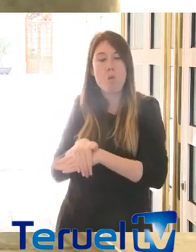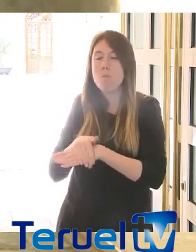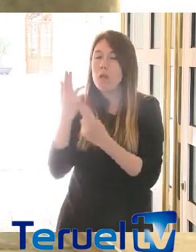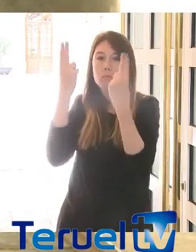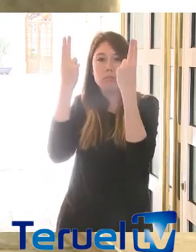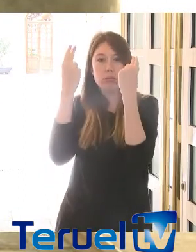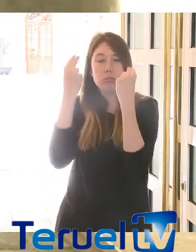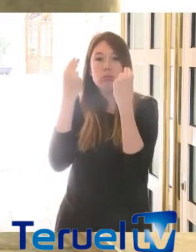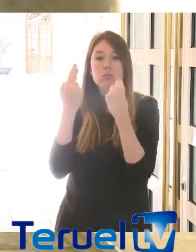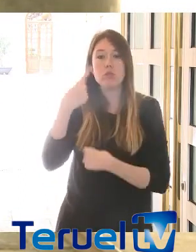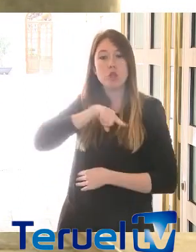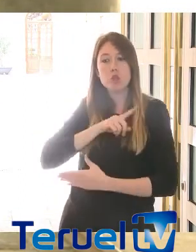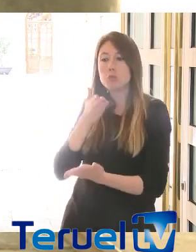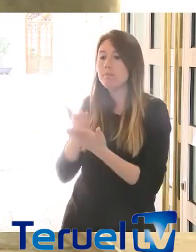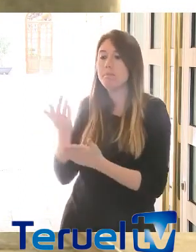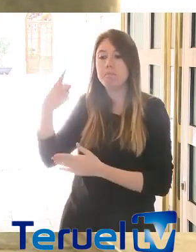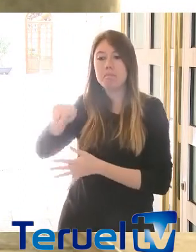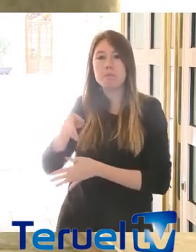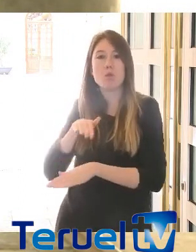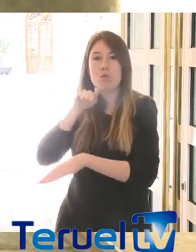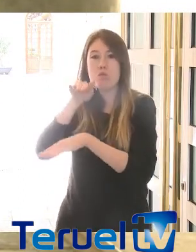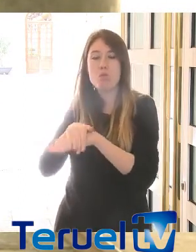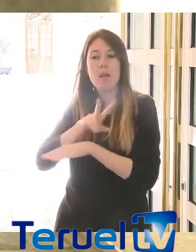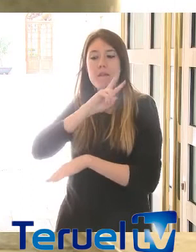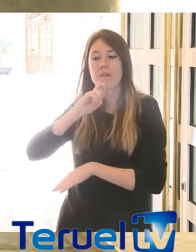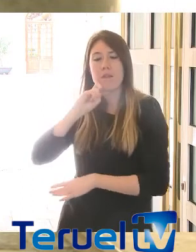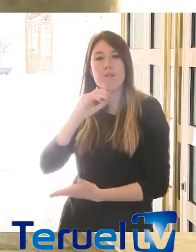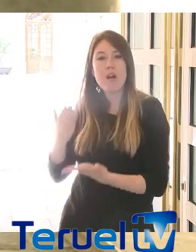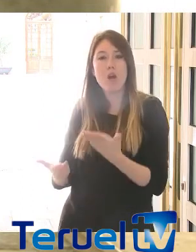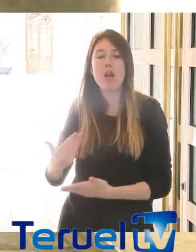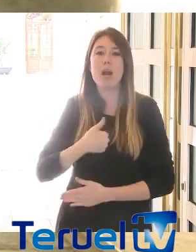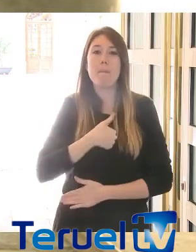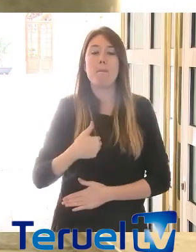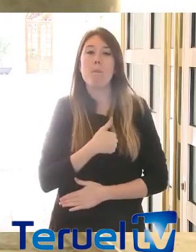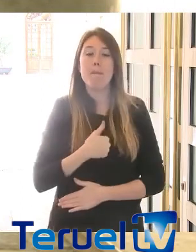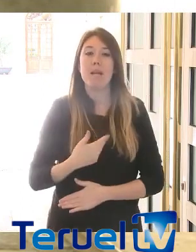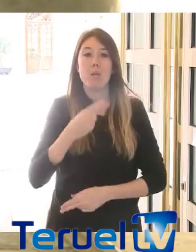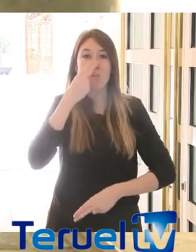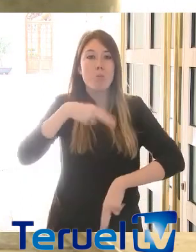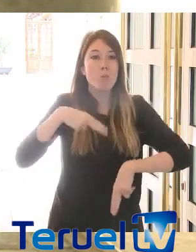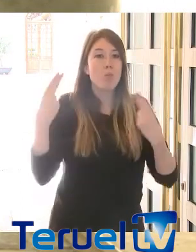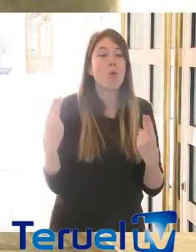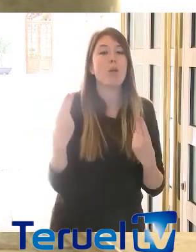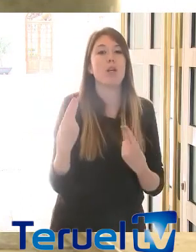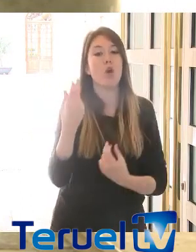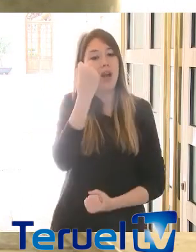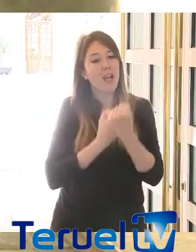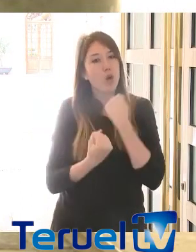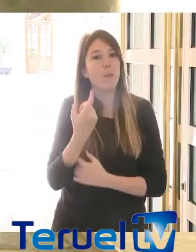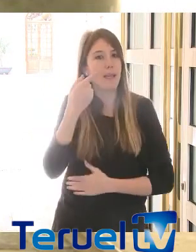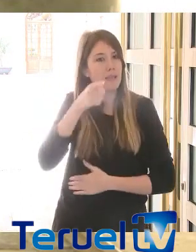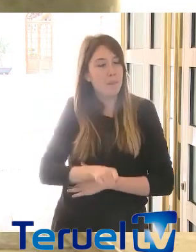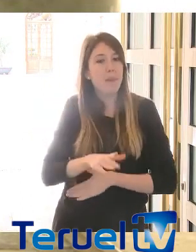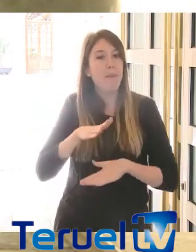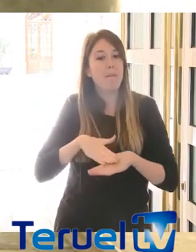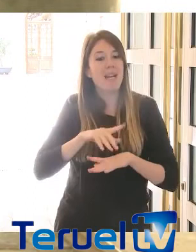las peticiones que está haciendo el Gobierno en poner en valor el papel de lo público y el papel director de lo público en la economía también para